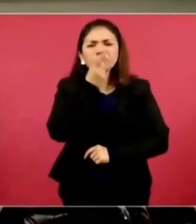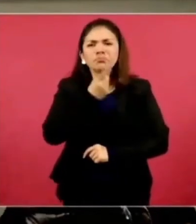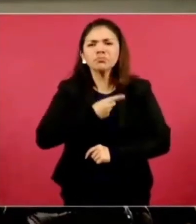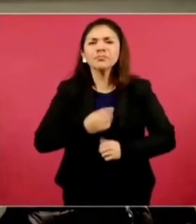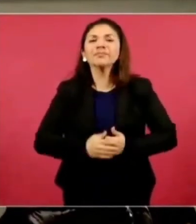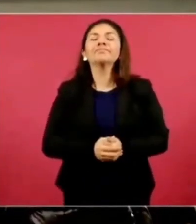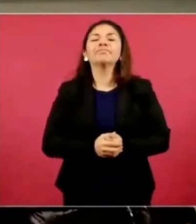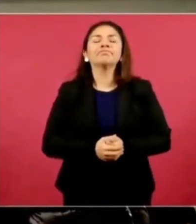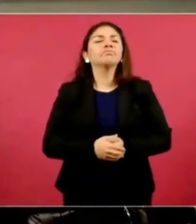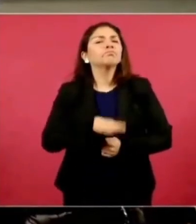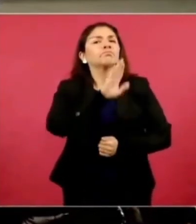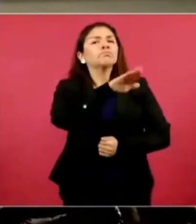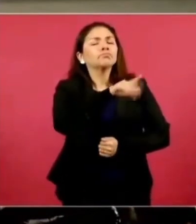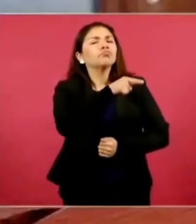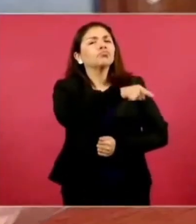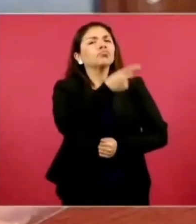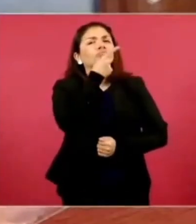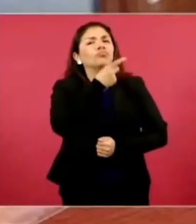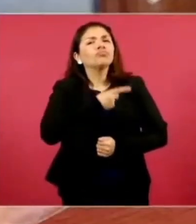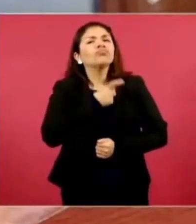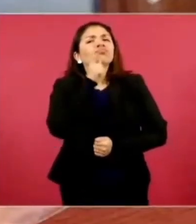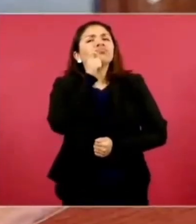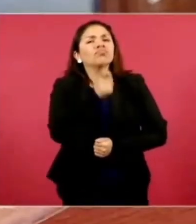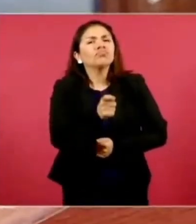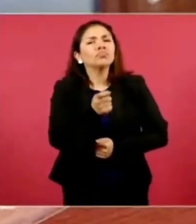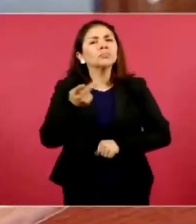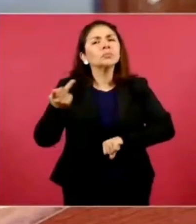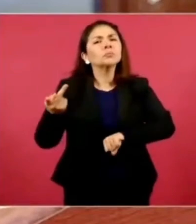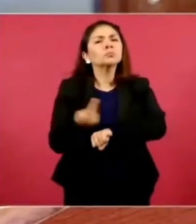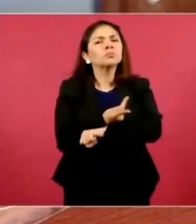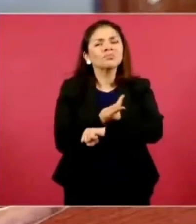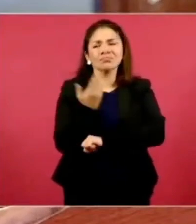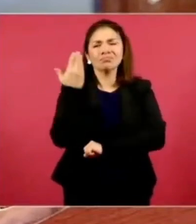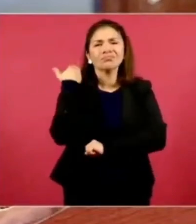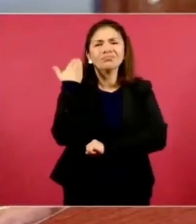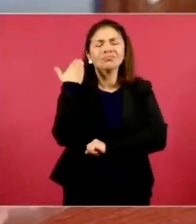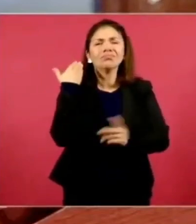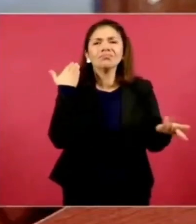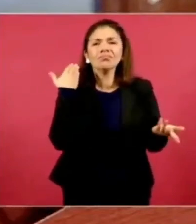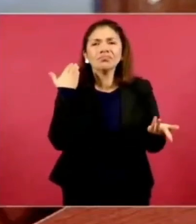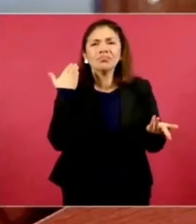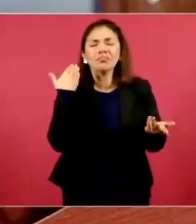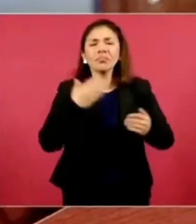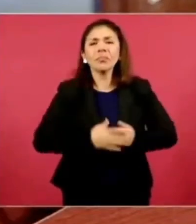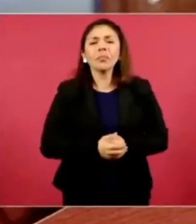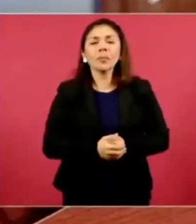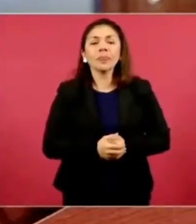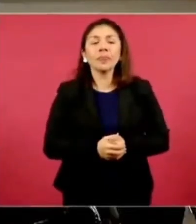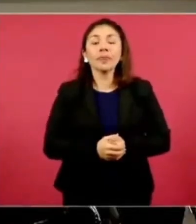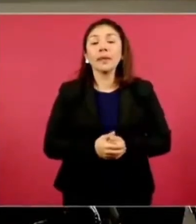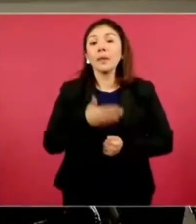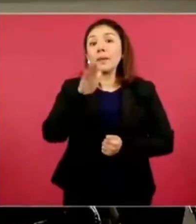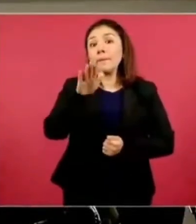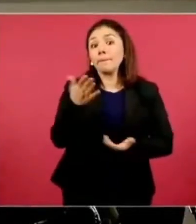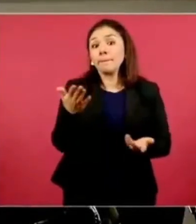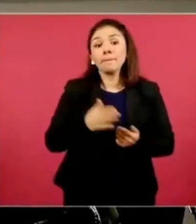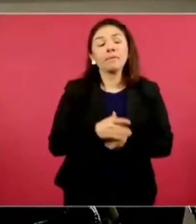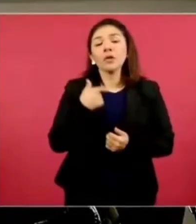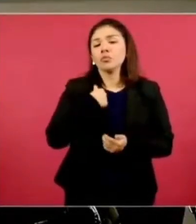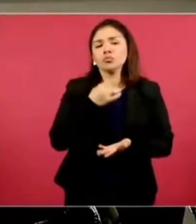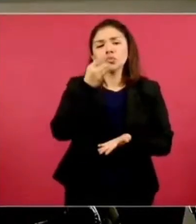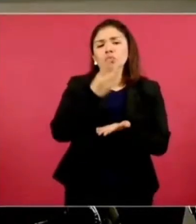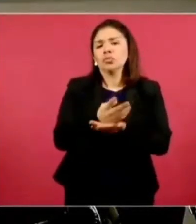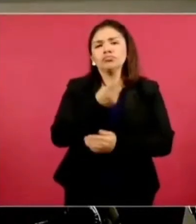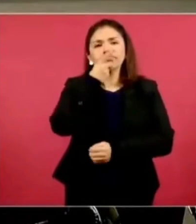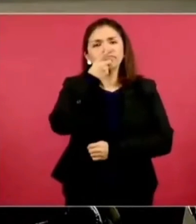¿Qué nos puede informar sobre estos hechos? Pues señor, únicamente